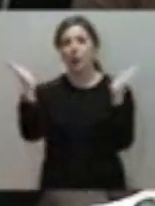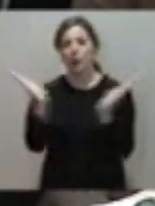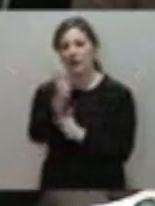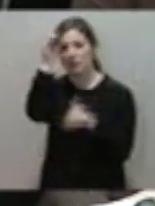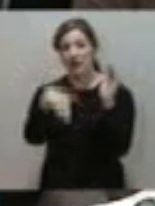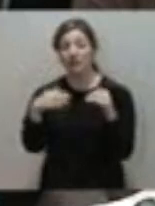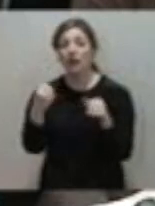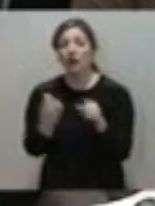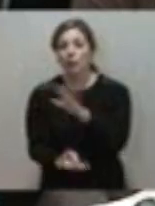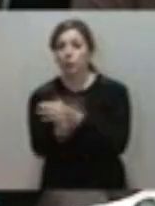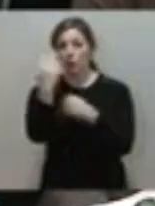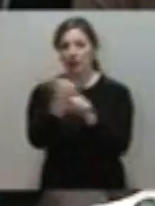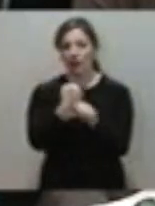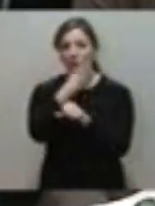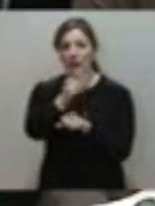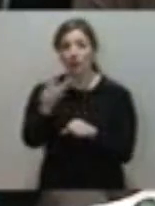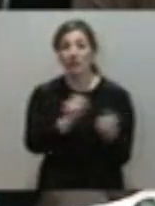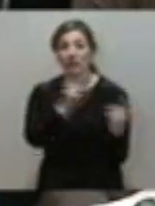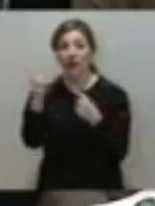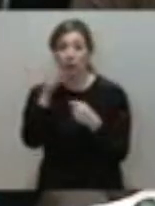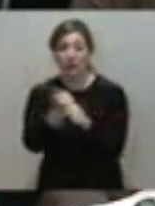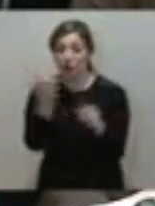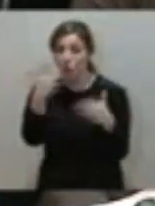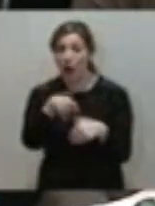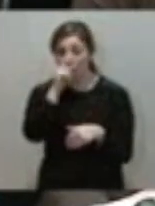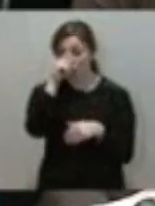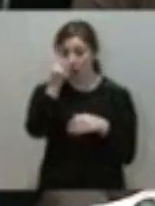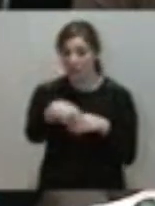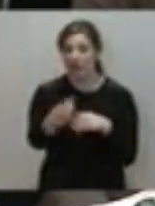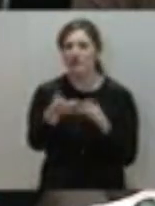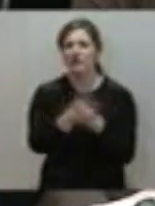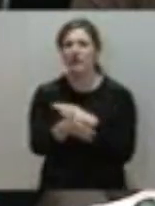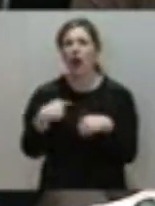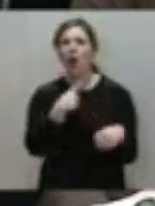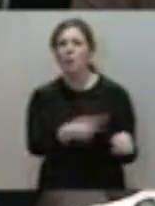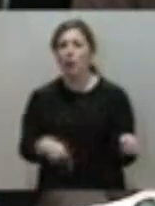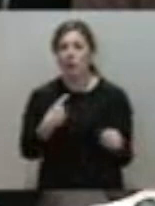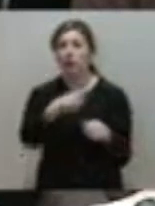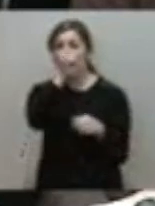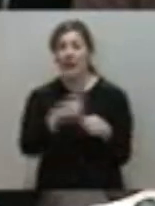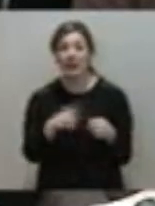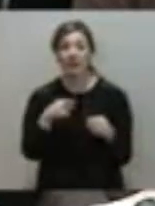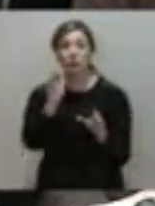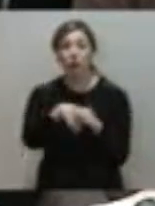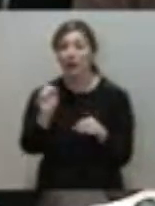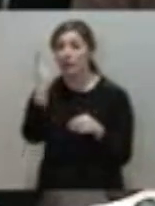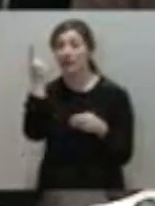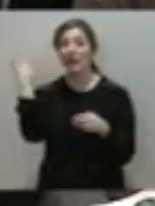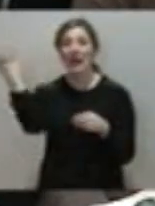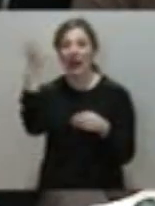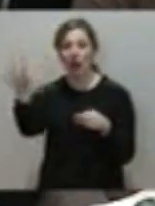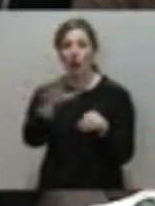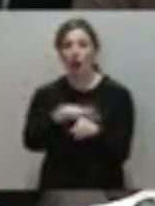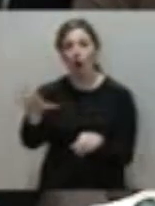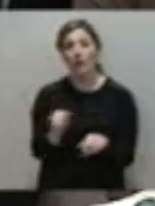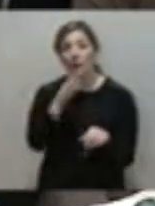la gente que se está emigrando, que no tiene trabajo, porque recuerde, por cierto, que Podemos es el partido más votado en Mieres, es el partido que gobierna en la engreo, y gobierna porque no